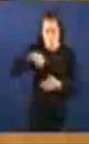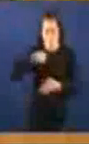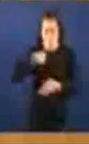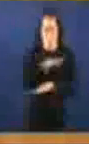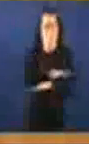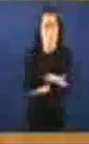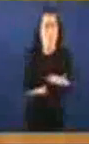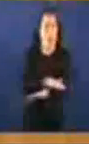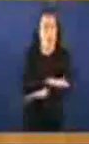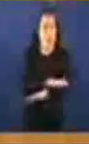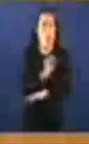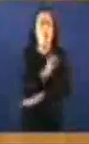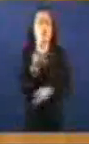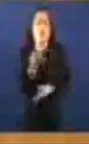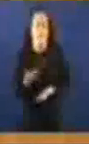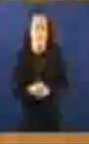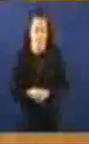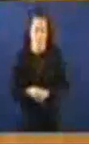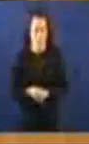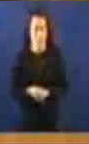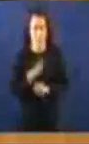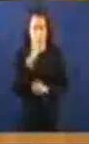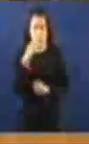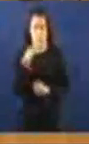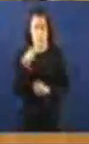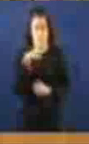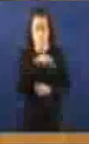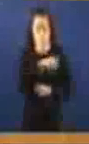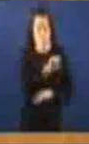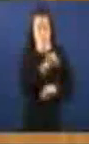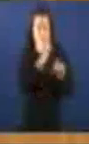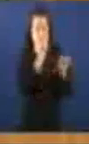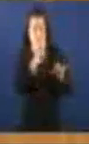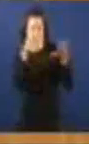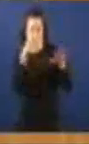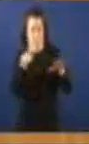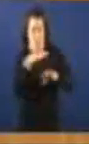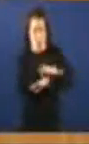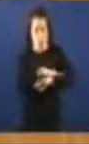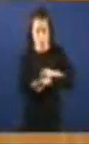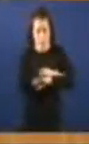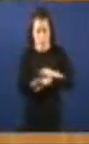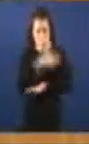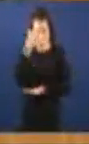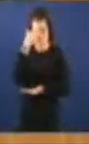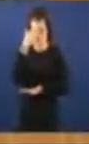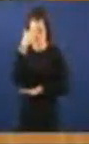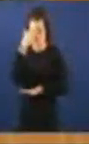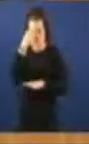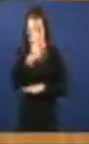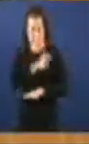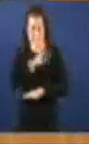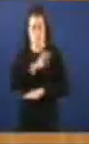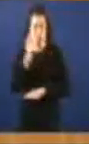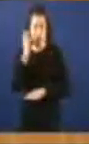O del Pardo Porque ali está A fantasma Que ainda sigue Gobernando as mentes Do señor Rajoy